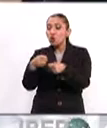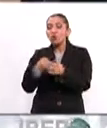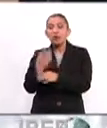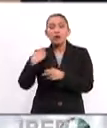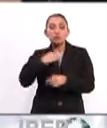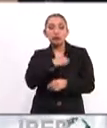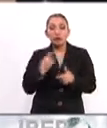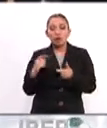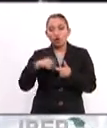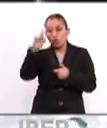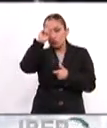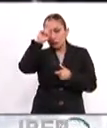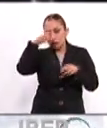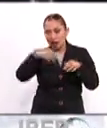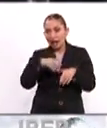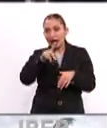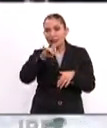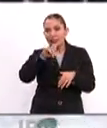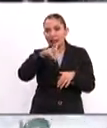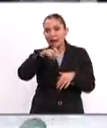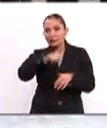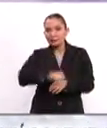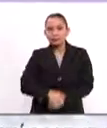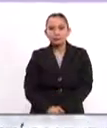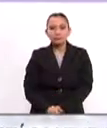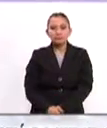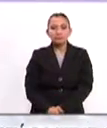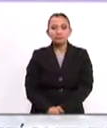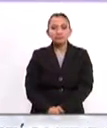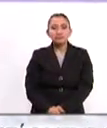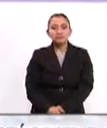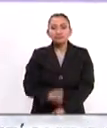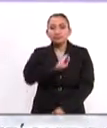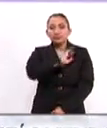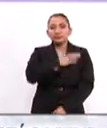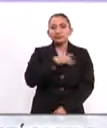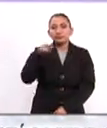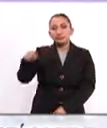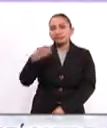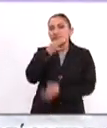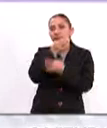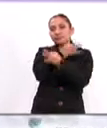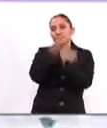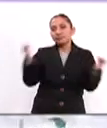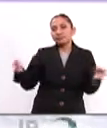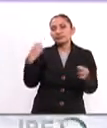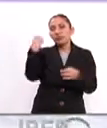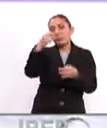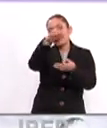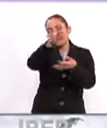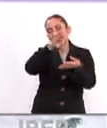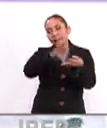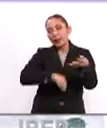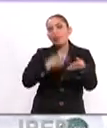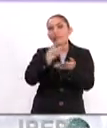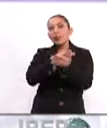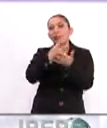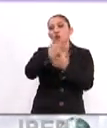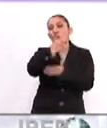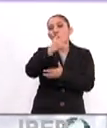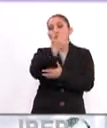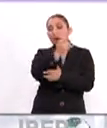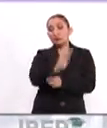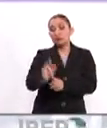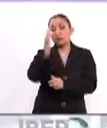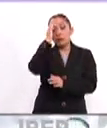miembros del Consejo de Cardenales. Y en España se dieron a conocer los nominados a los premios Goya que